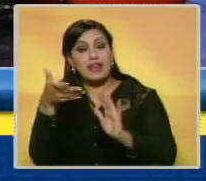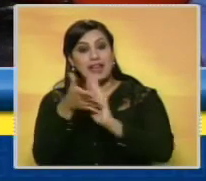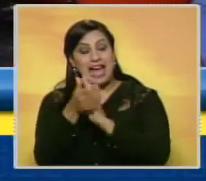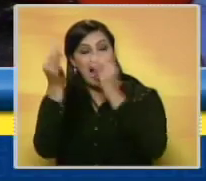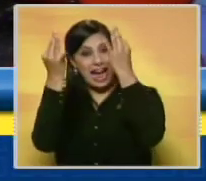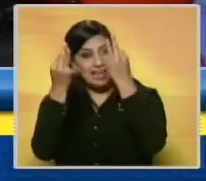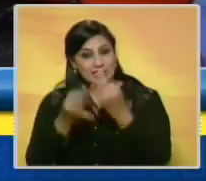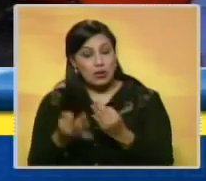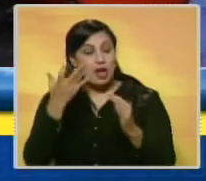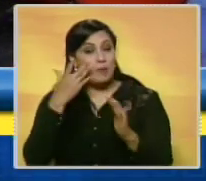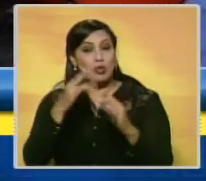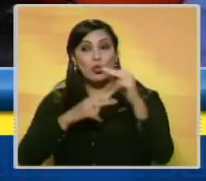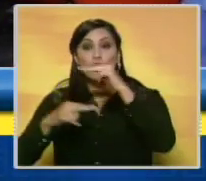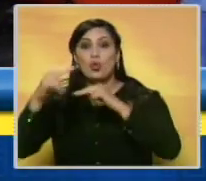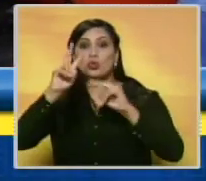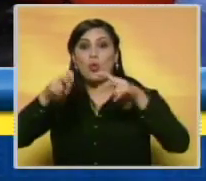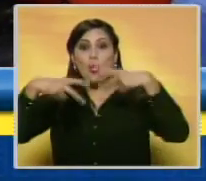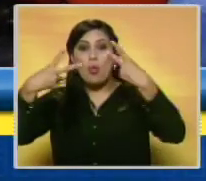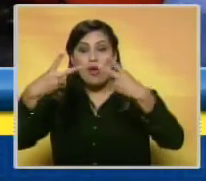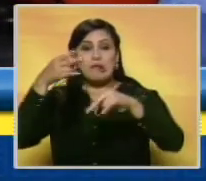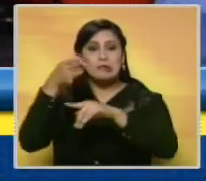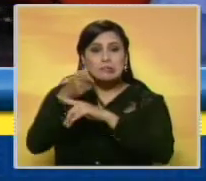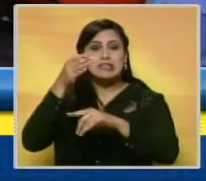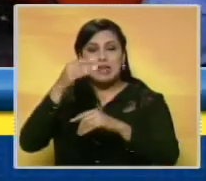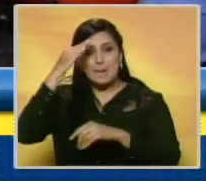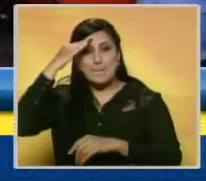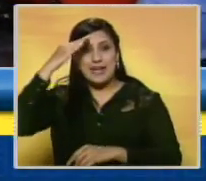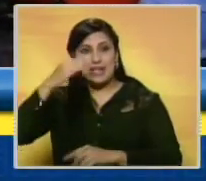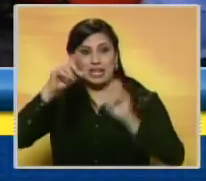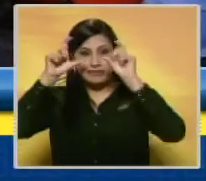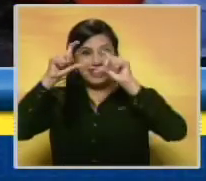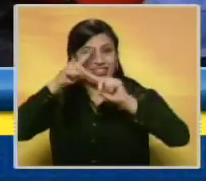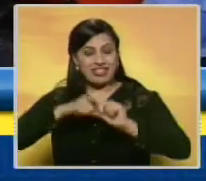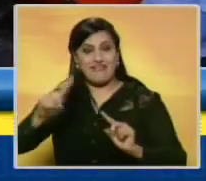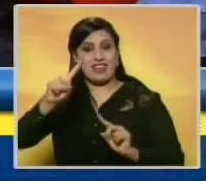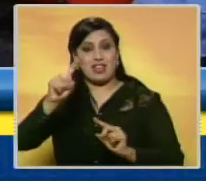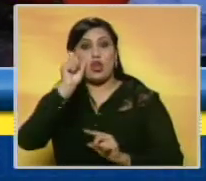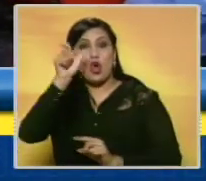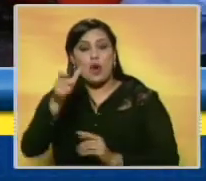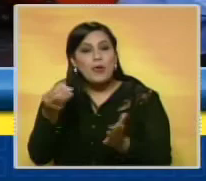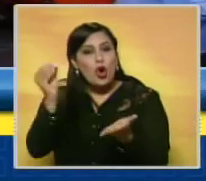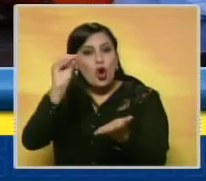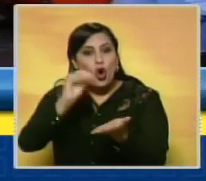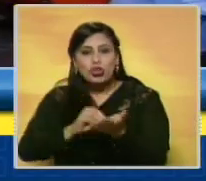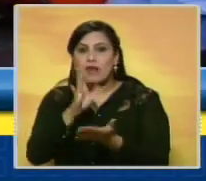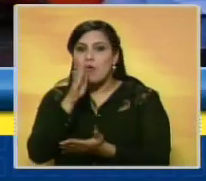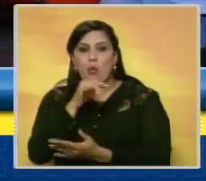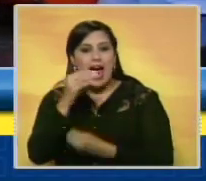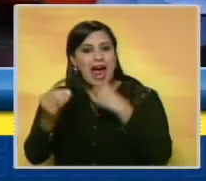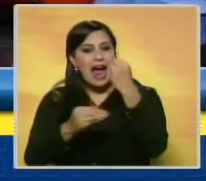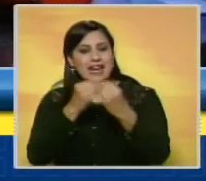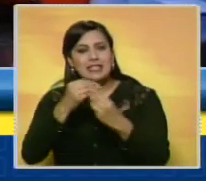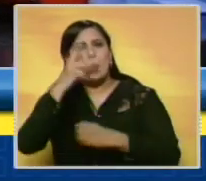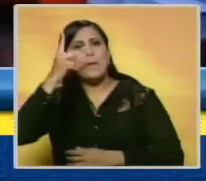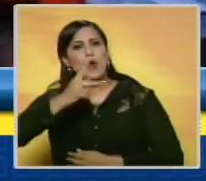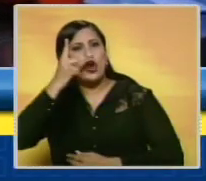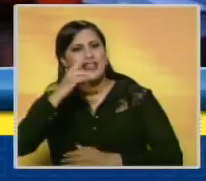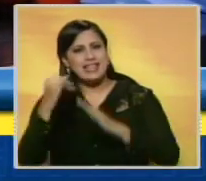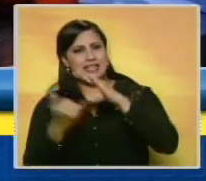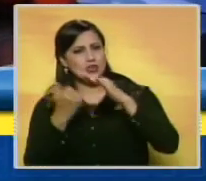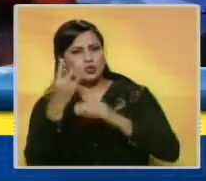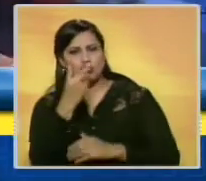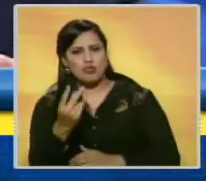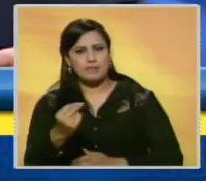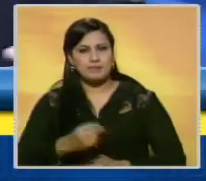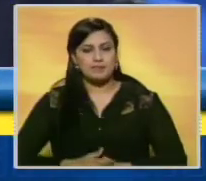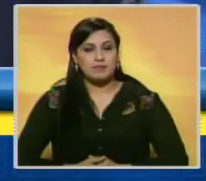en las que asegura que se está construyendo una nueva doctrina en la Fuerza Armada Nacional, Carneiro reiteró que no se trata de politizar la institución.